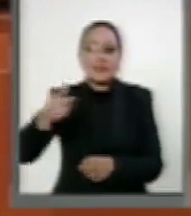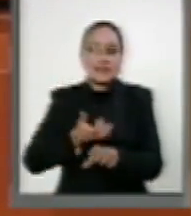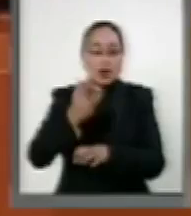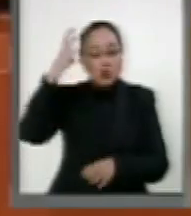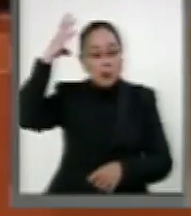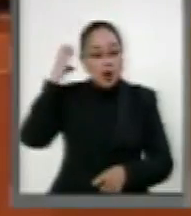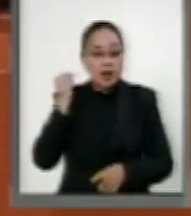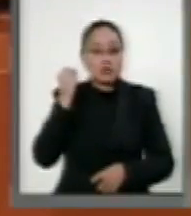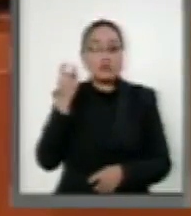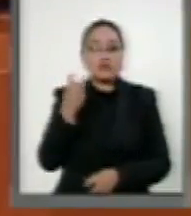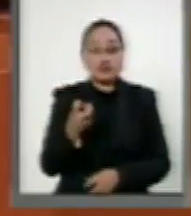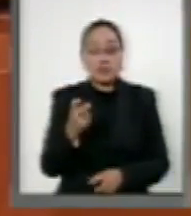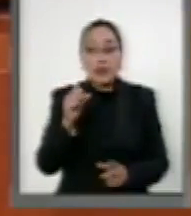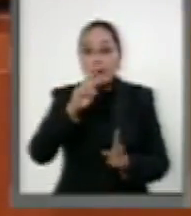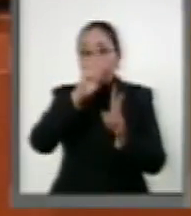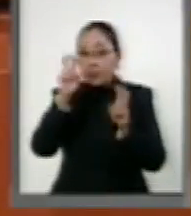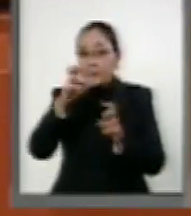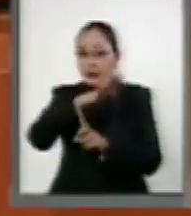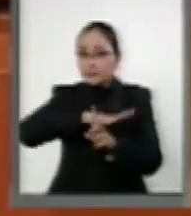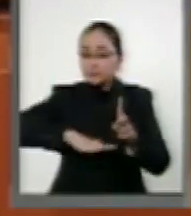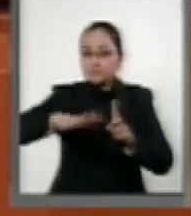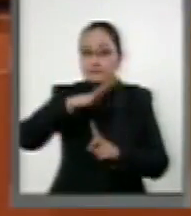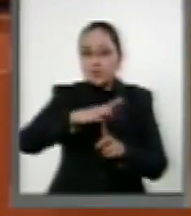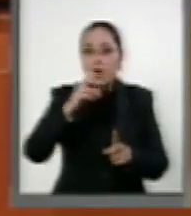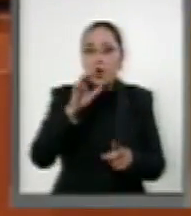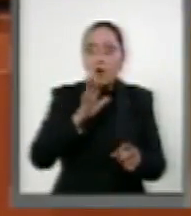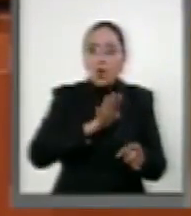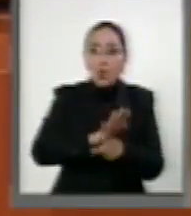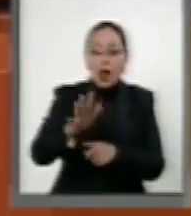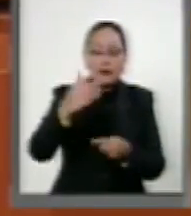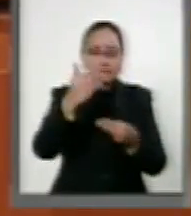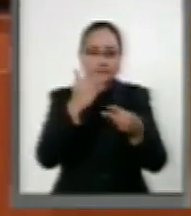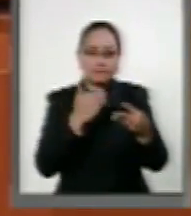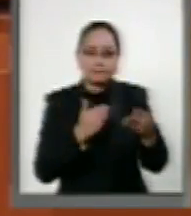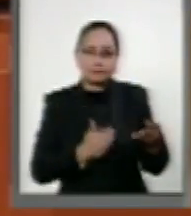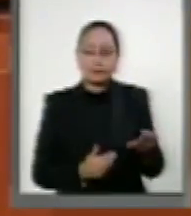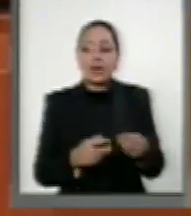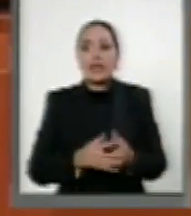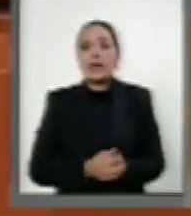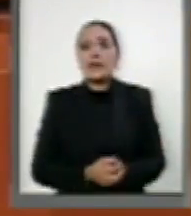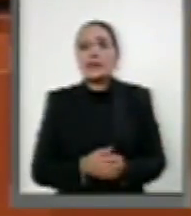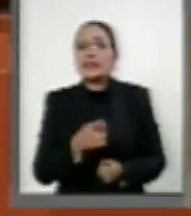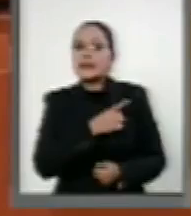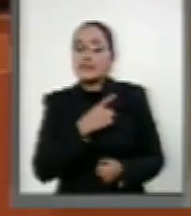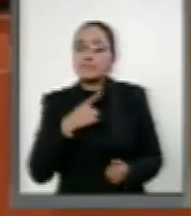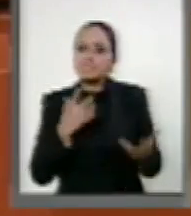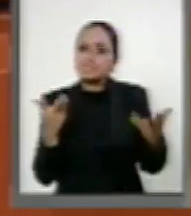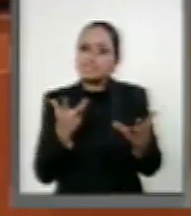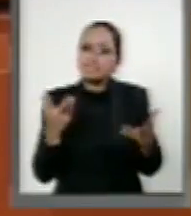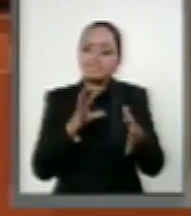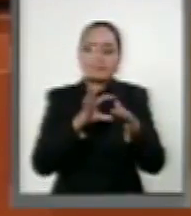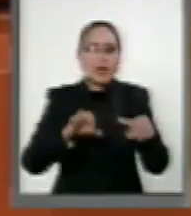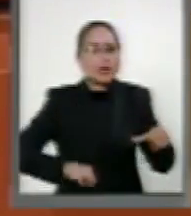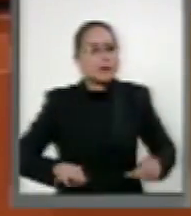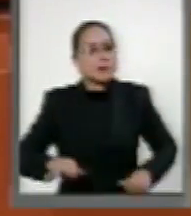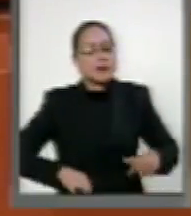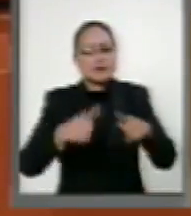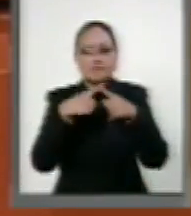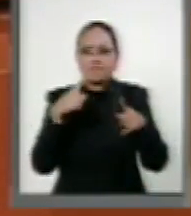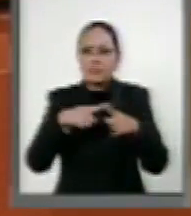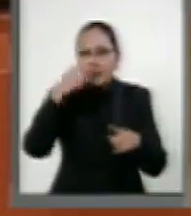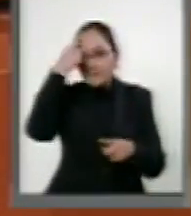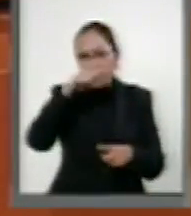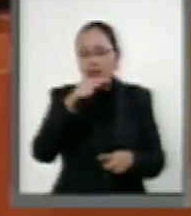a que en el ámbito de sus respectivas atribuciones realicen acciones contundentes para garantizar